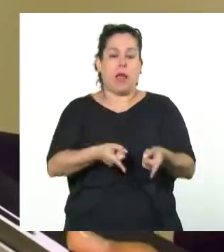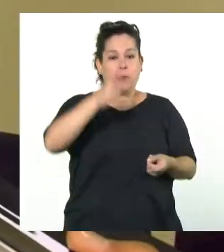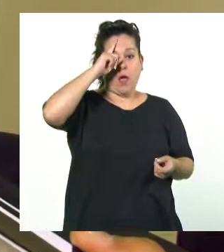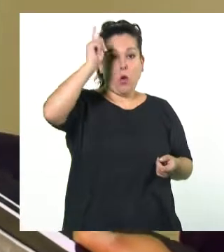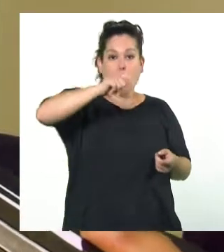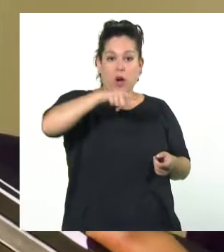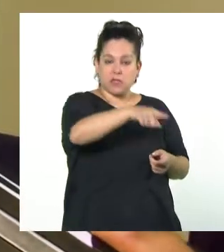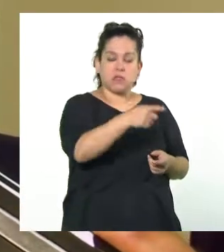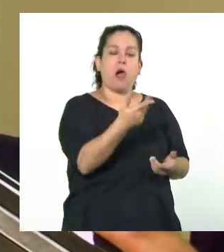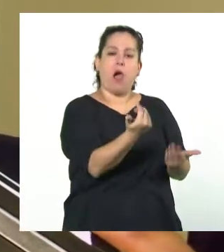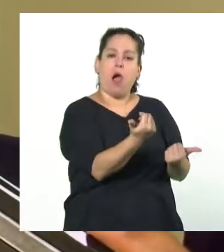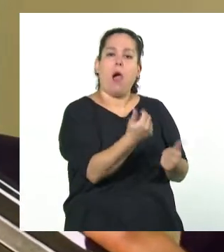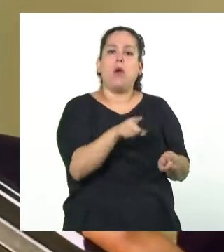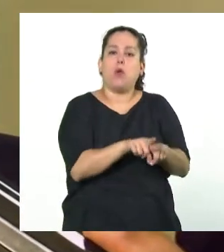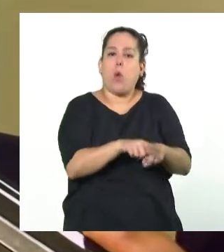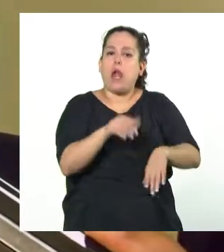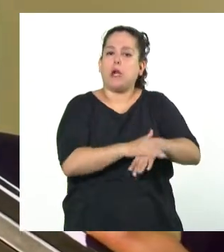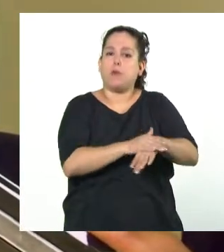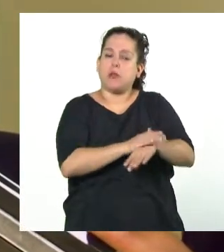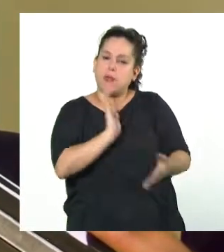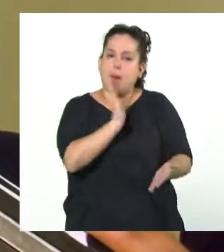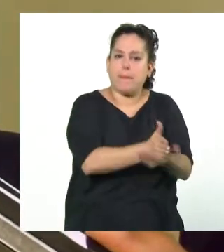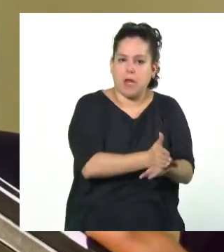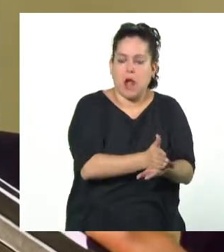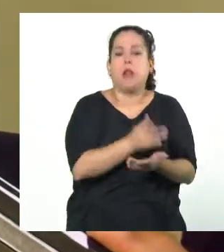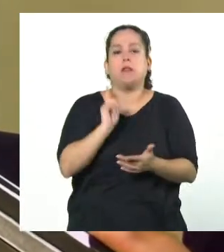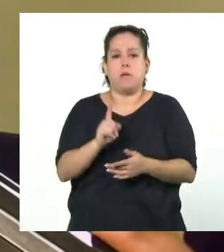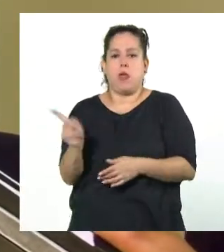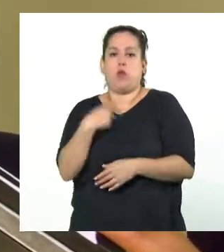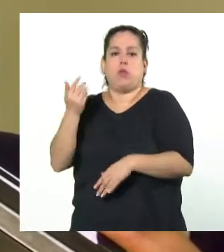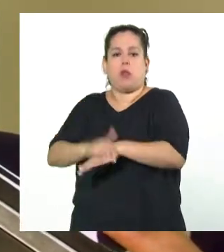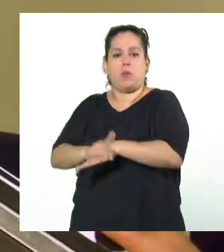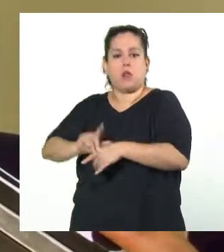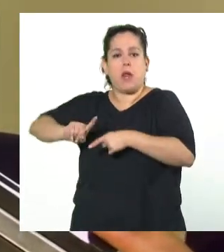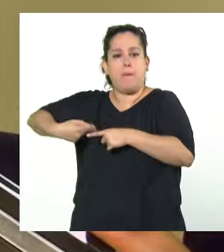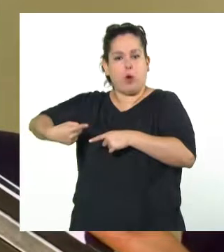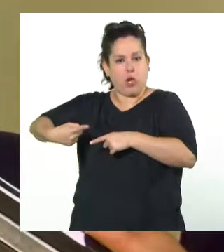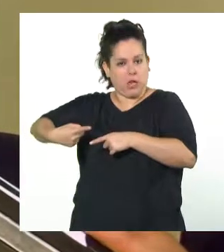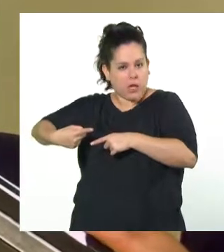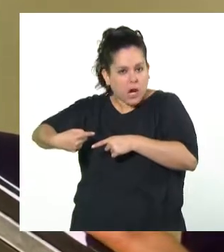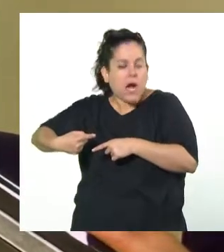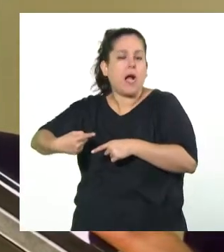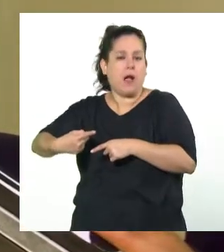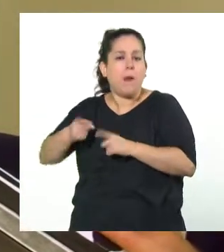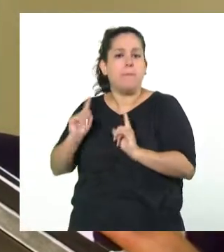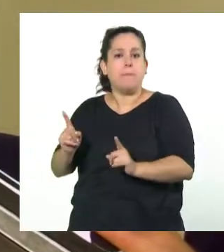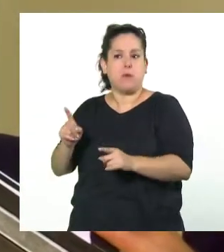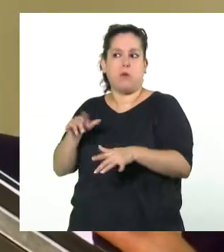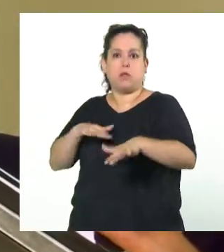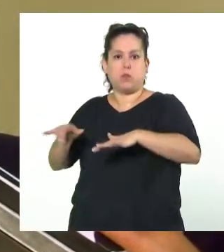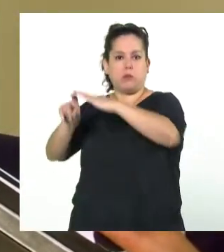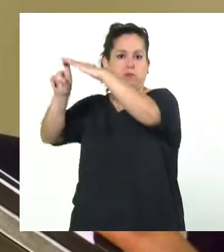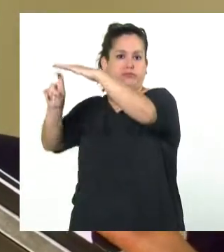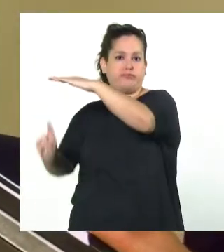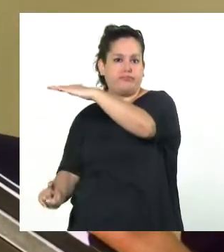penales y nosotros para determinar las responsabilidades políticas no solamente en lo que tiene que ver con el evento que tuvo el